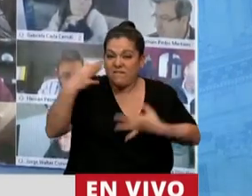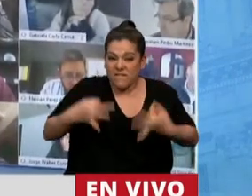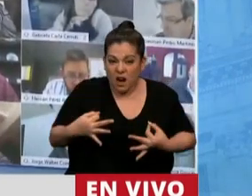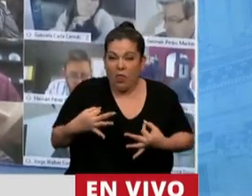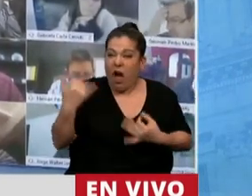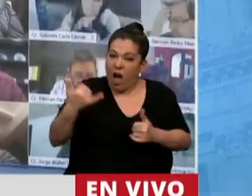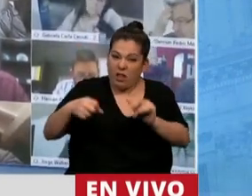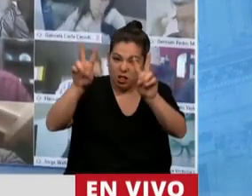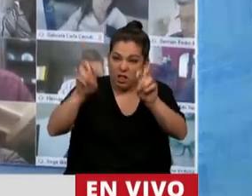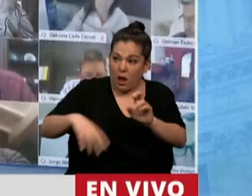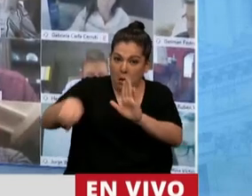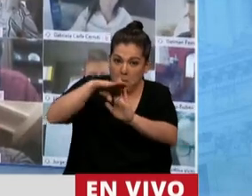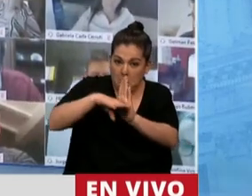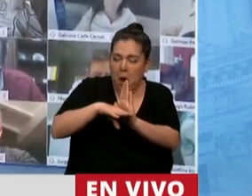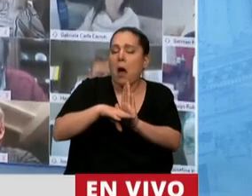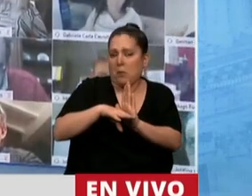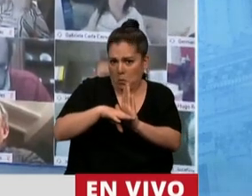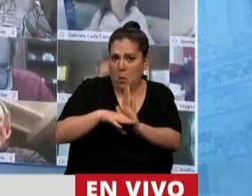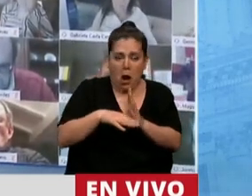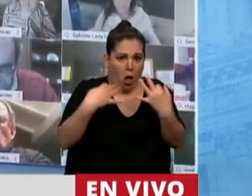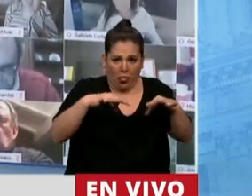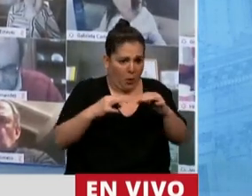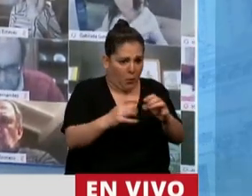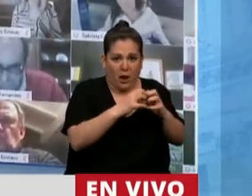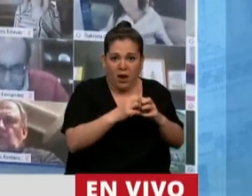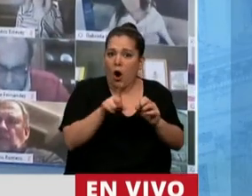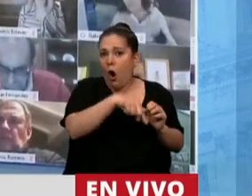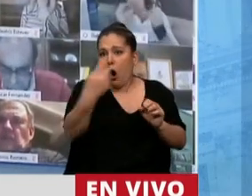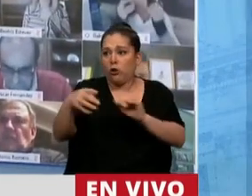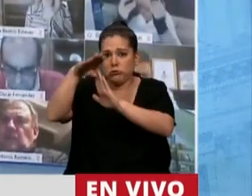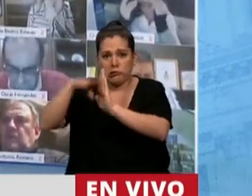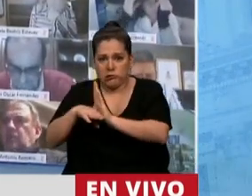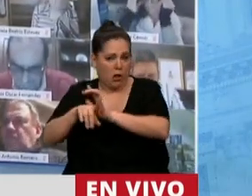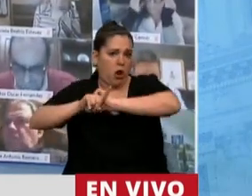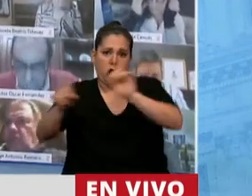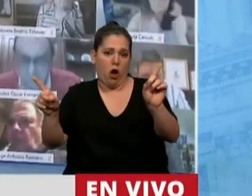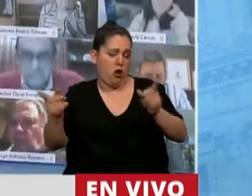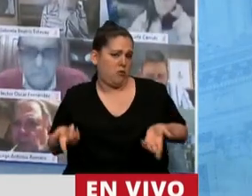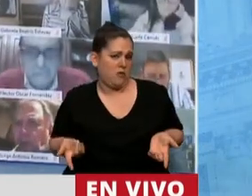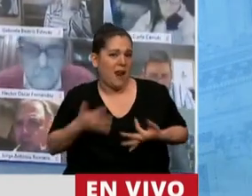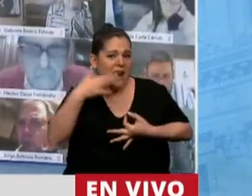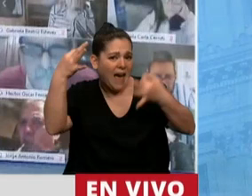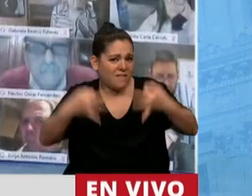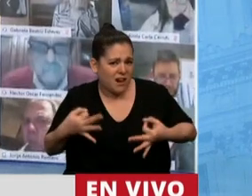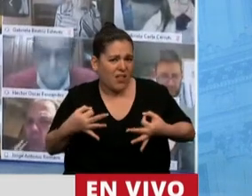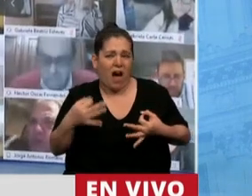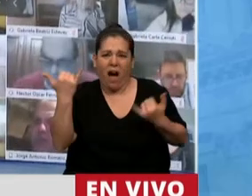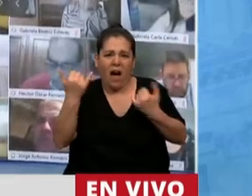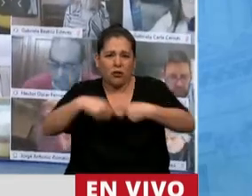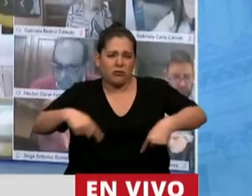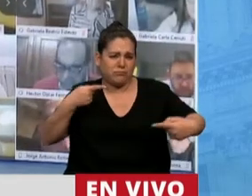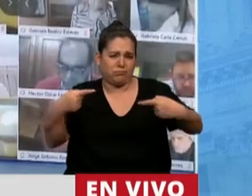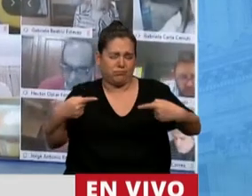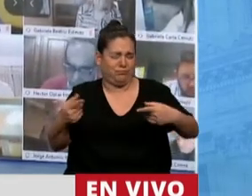temario es válido y si hay otro temario no es válido. La verdad que hay incongruencia